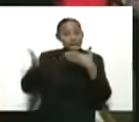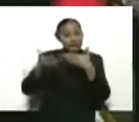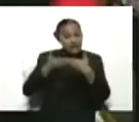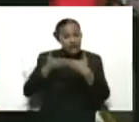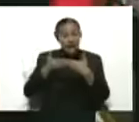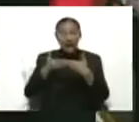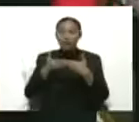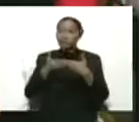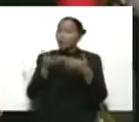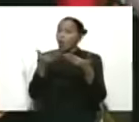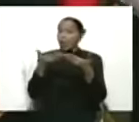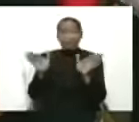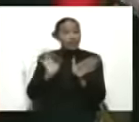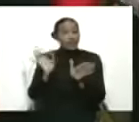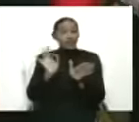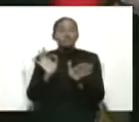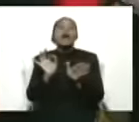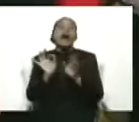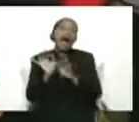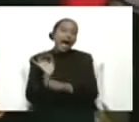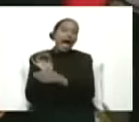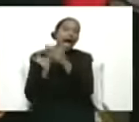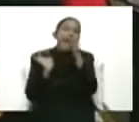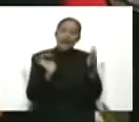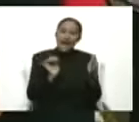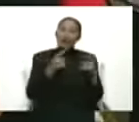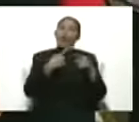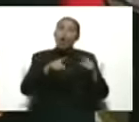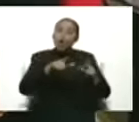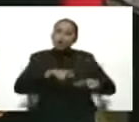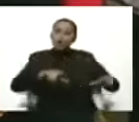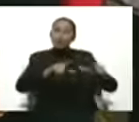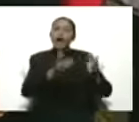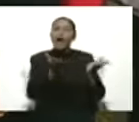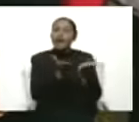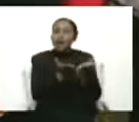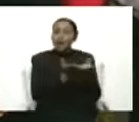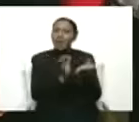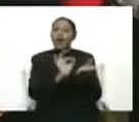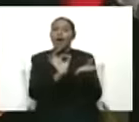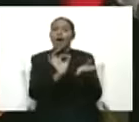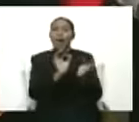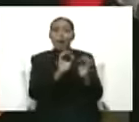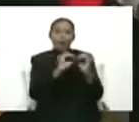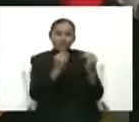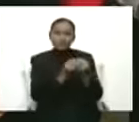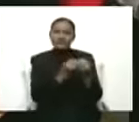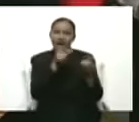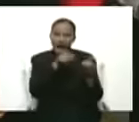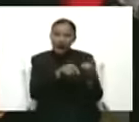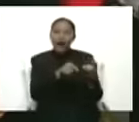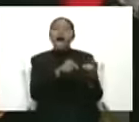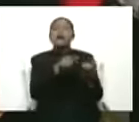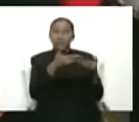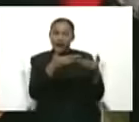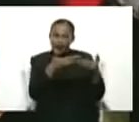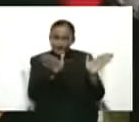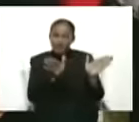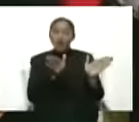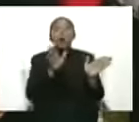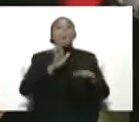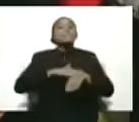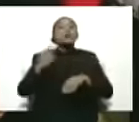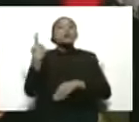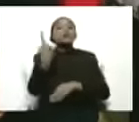funcionará el de al lado, el otro, porque no son todos los centros. Esto no es la elección, es solo el simulacro.